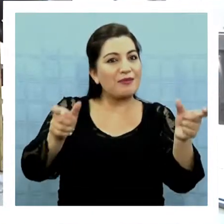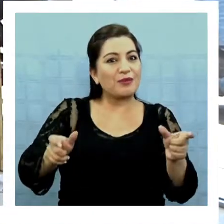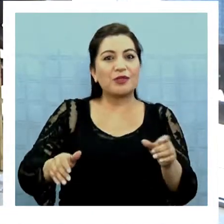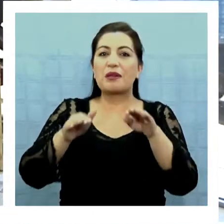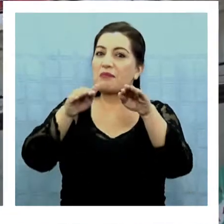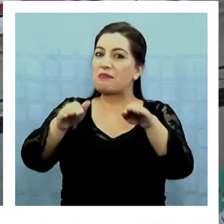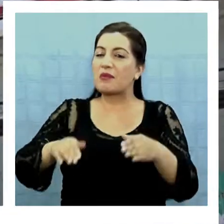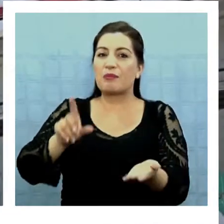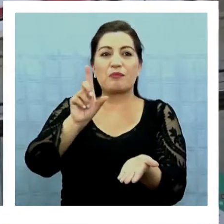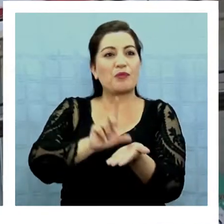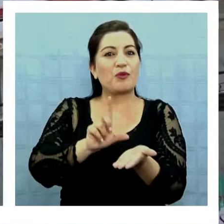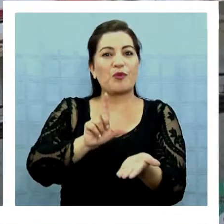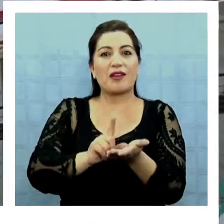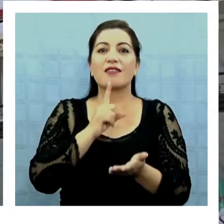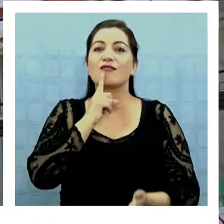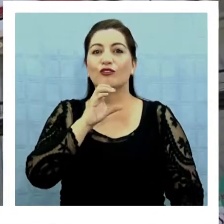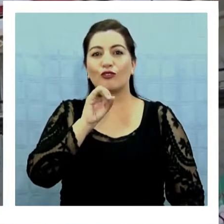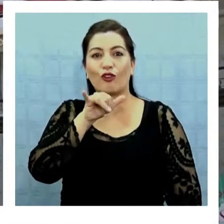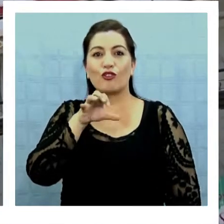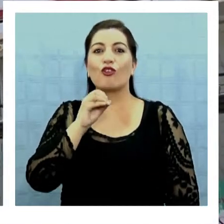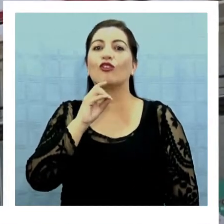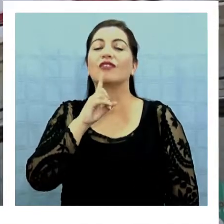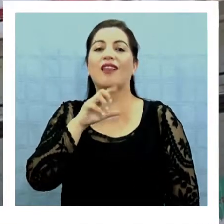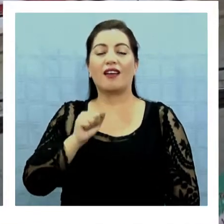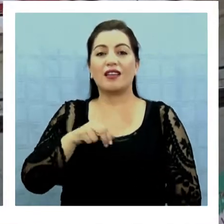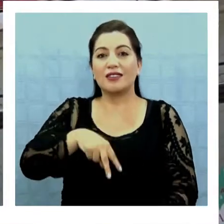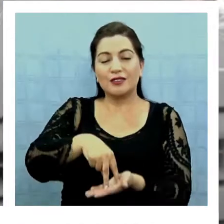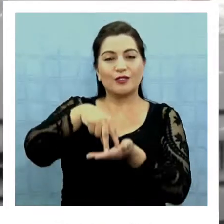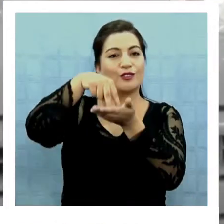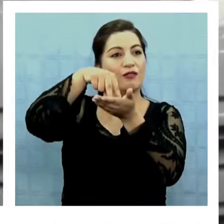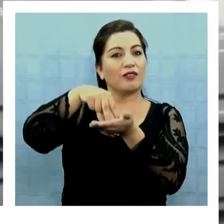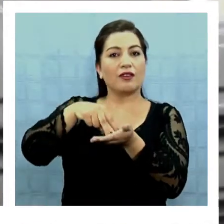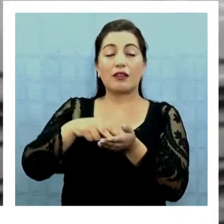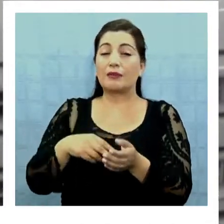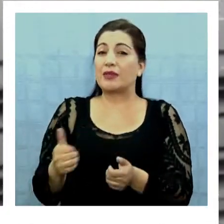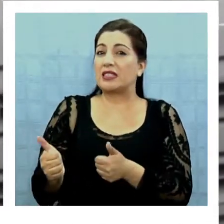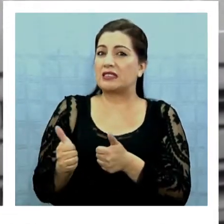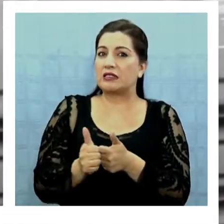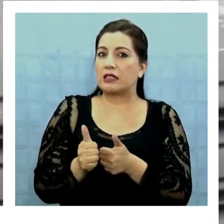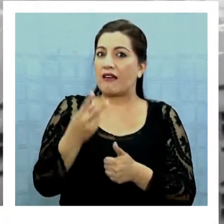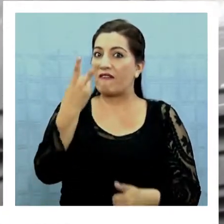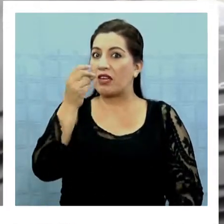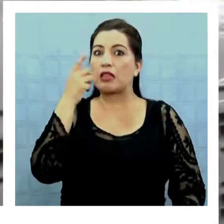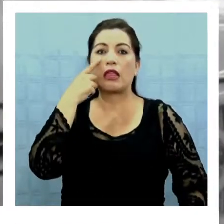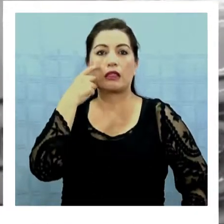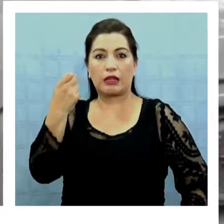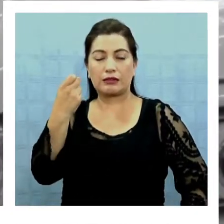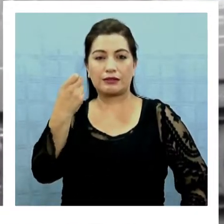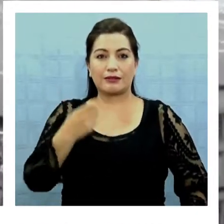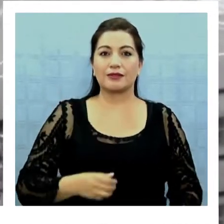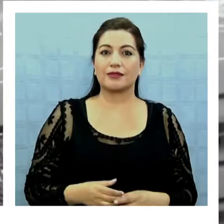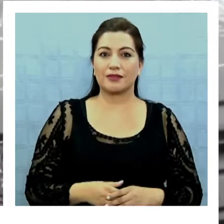en el mismo galpón de Toyota en Zona Franca y se presume que sea por cerca de 20 días.